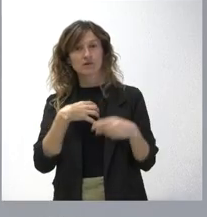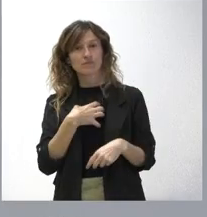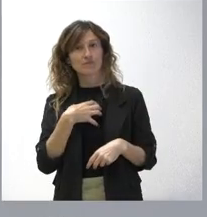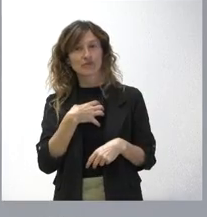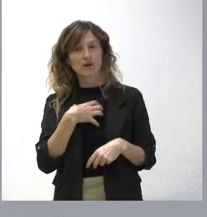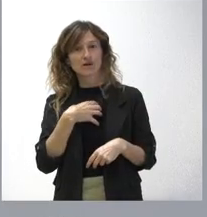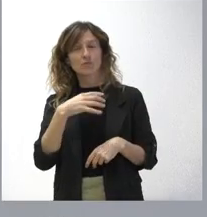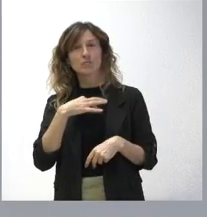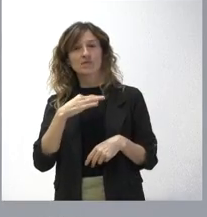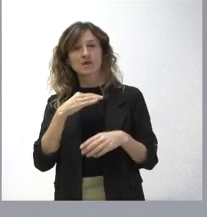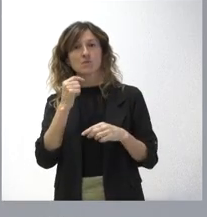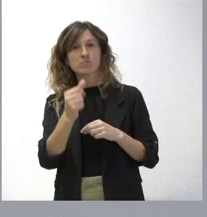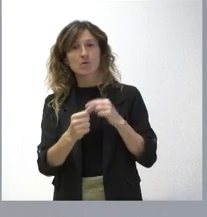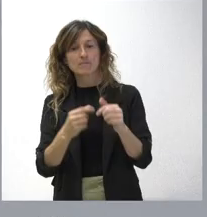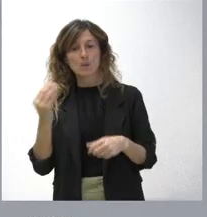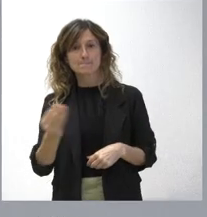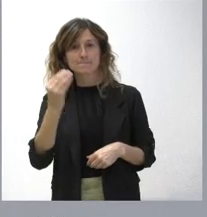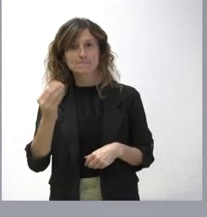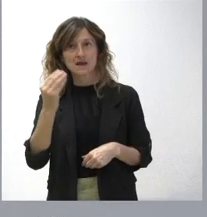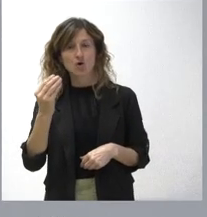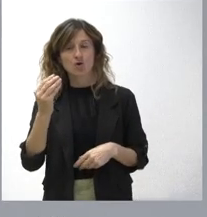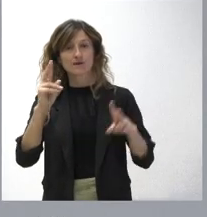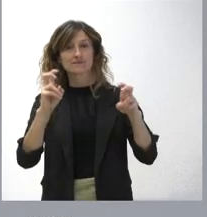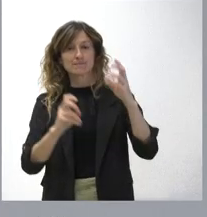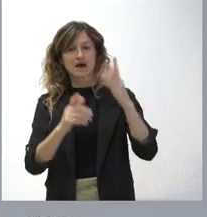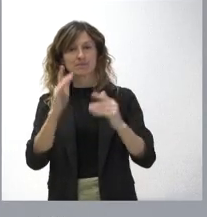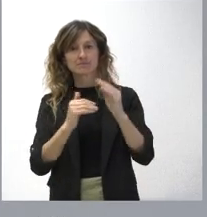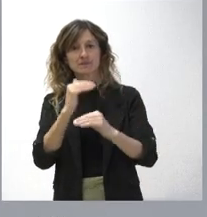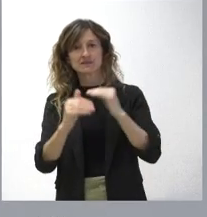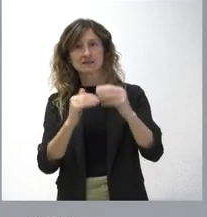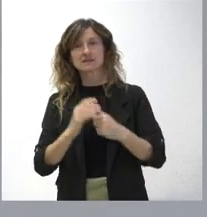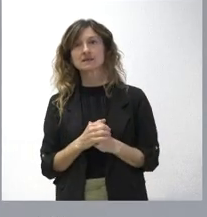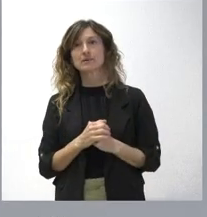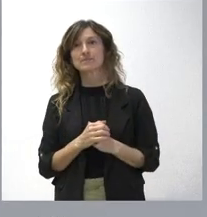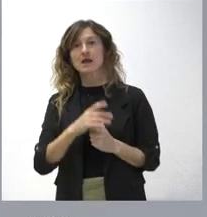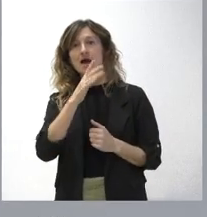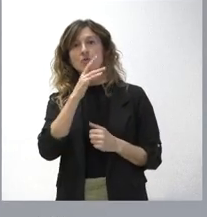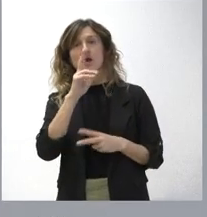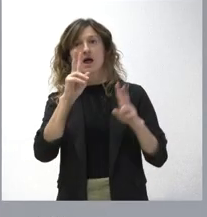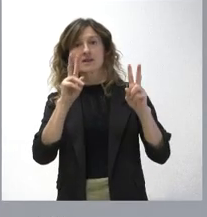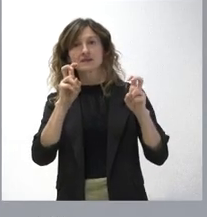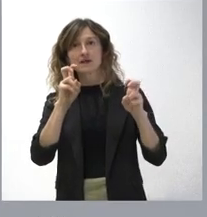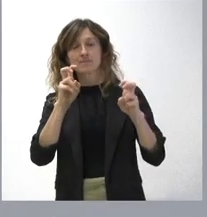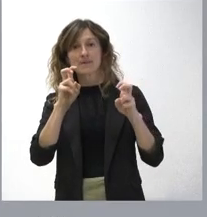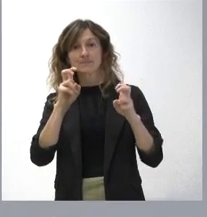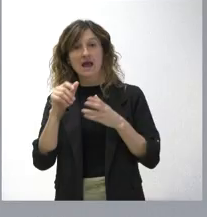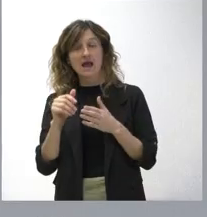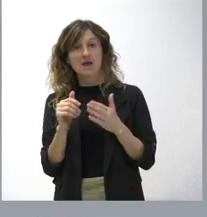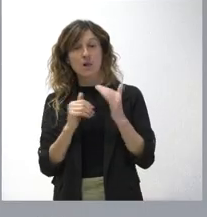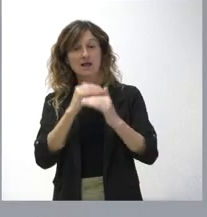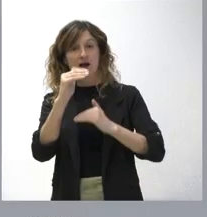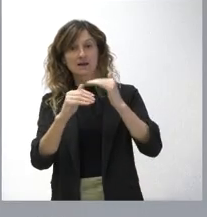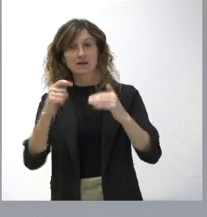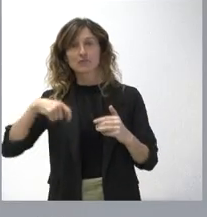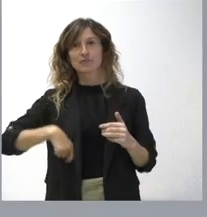puede ir mejorando en su carrera administrativa, hasta ahora se llamaba así, ahora pasa ya a denominarse carrera profesional, y